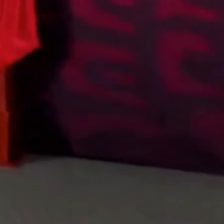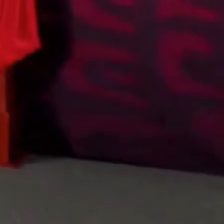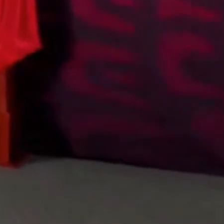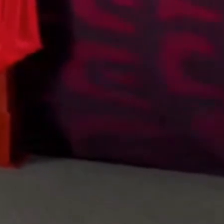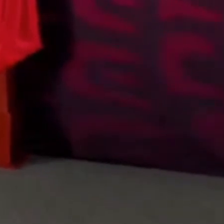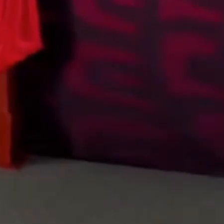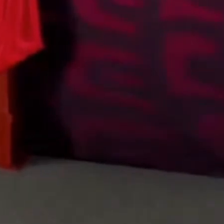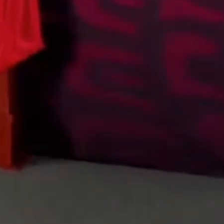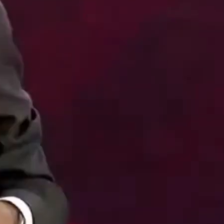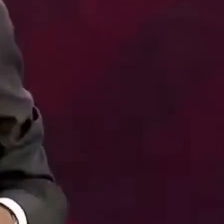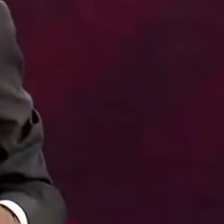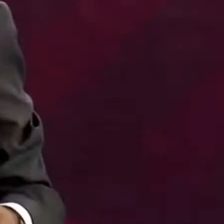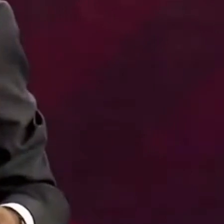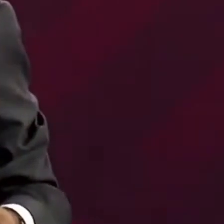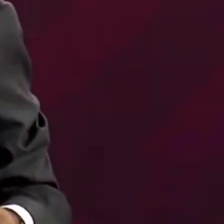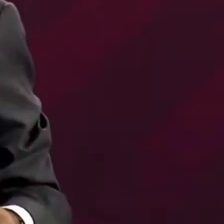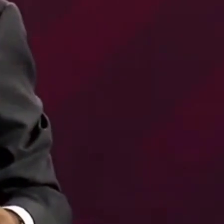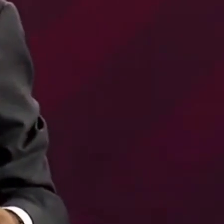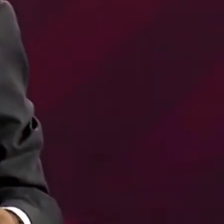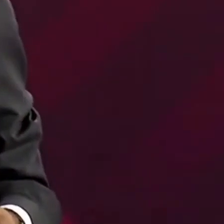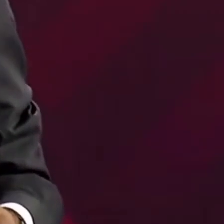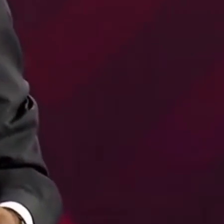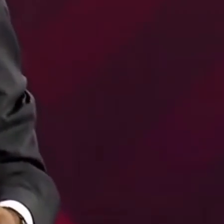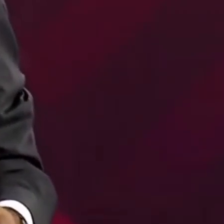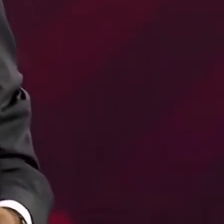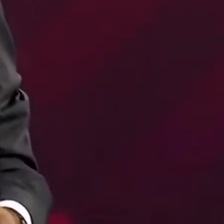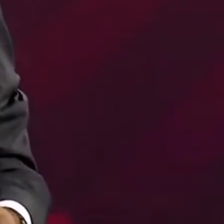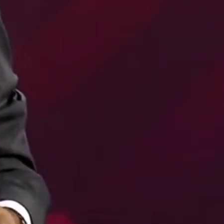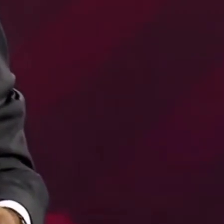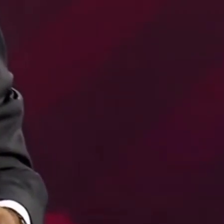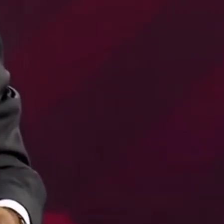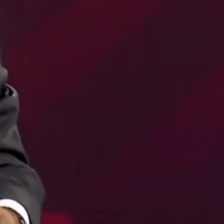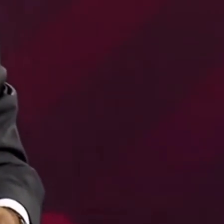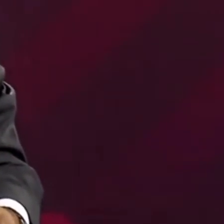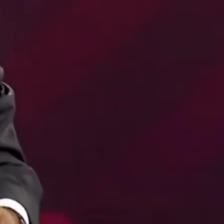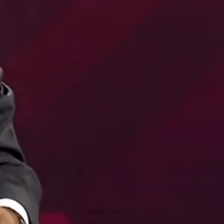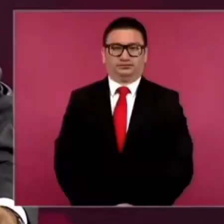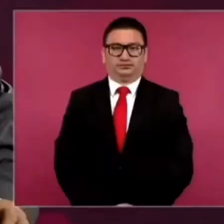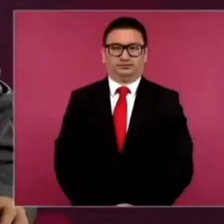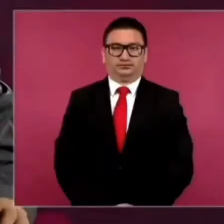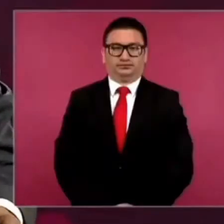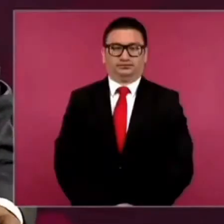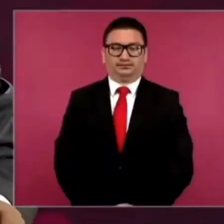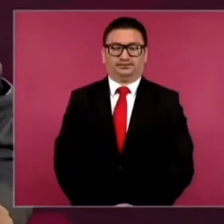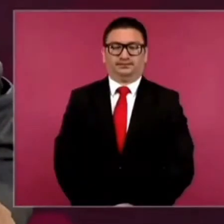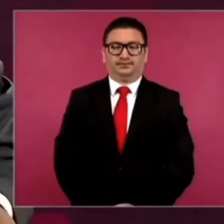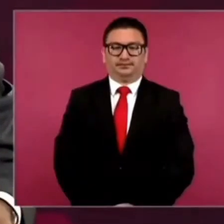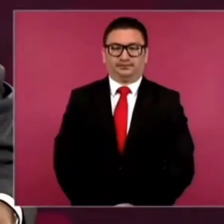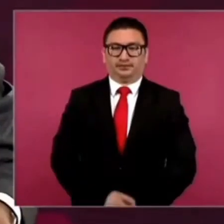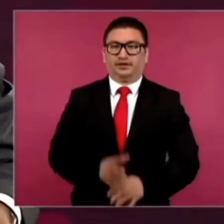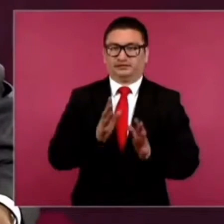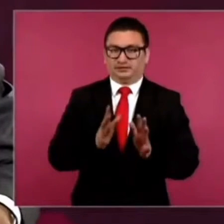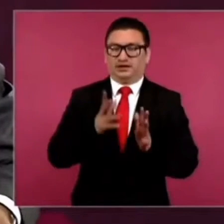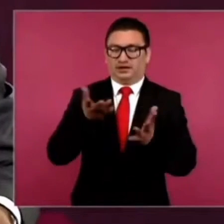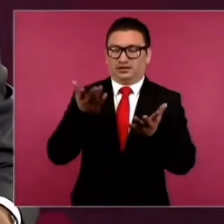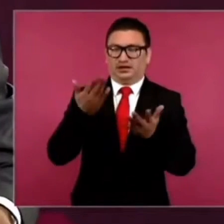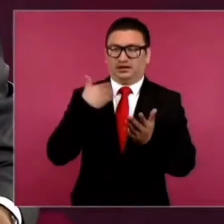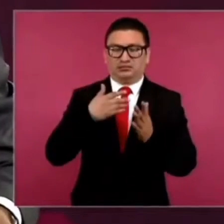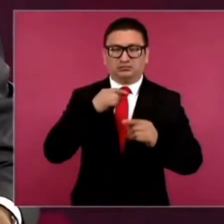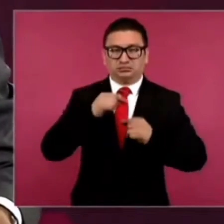el cañón del sumidero, que ya se ha ido